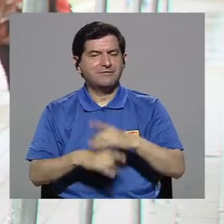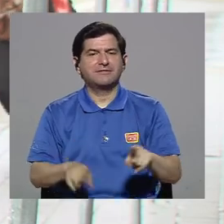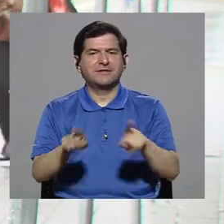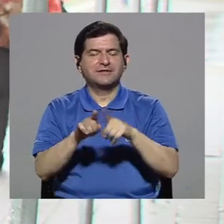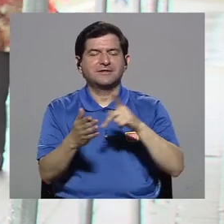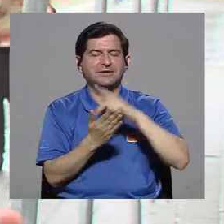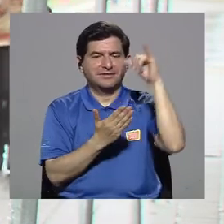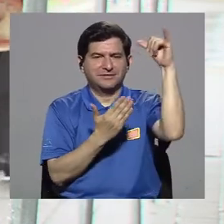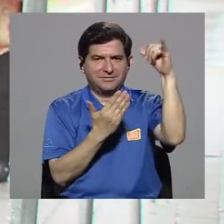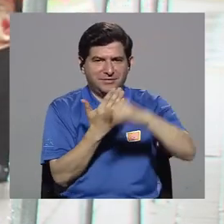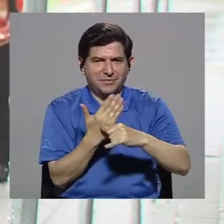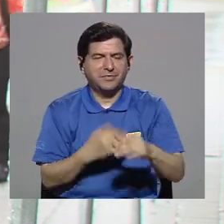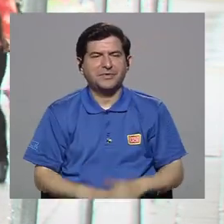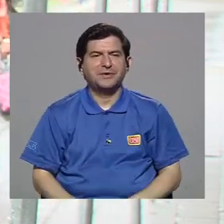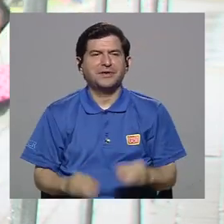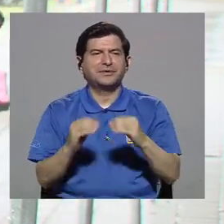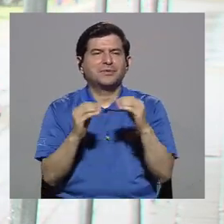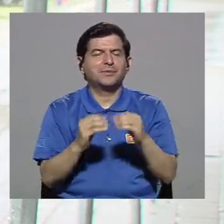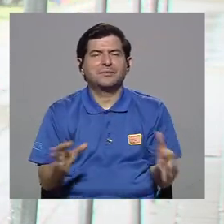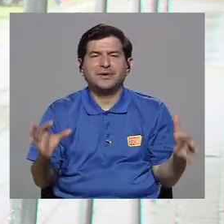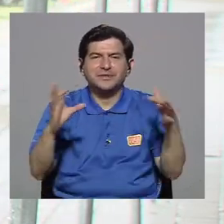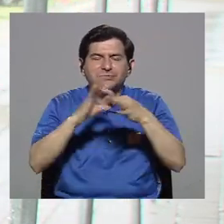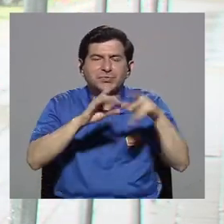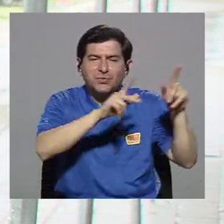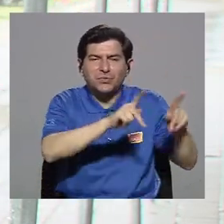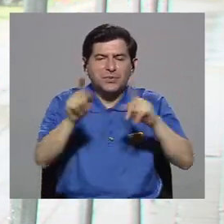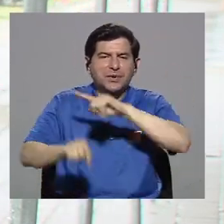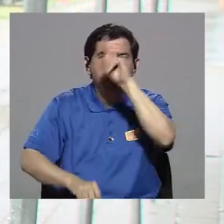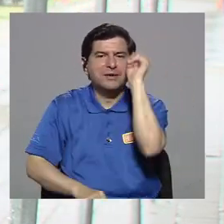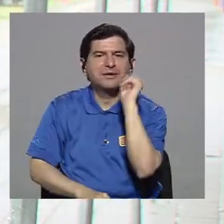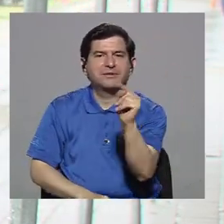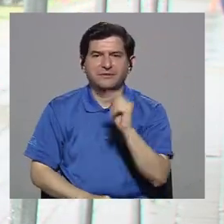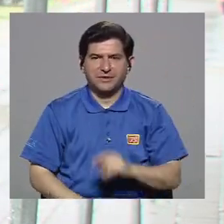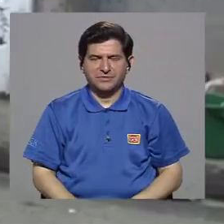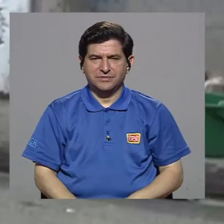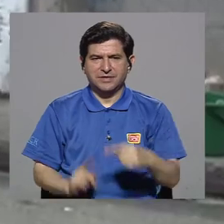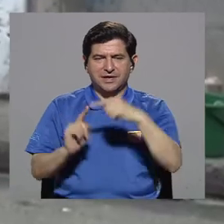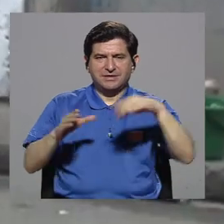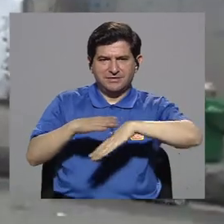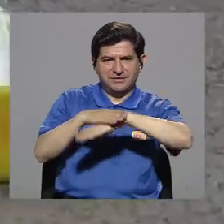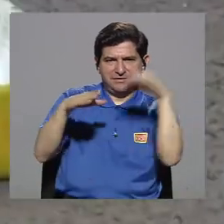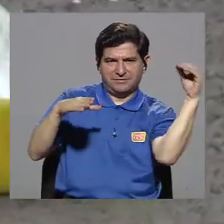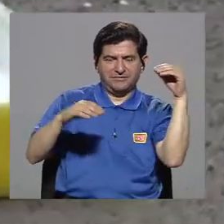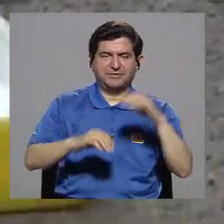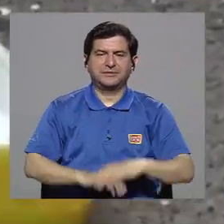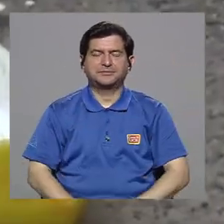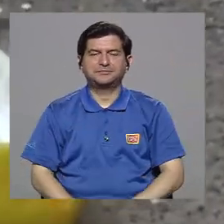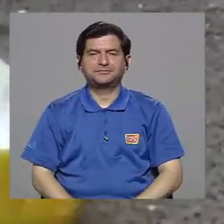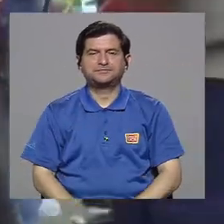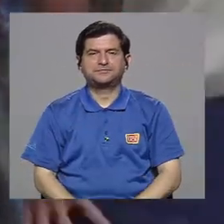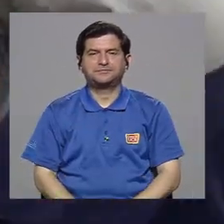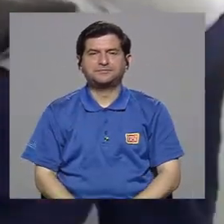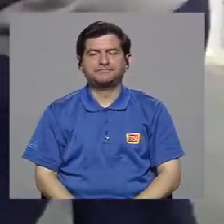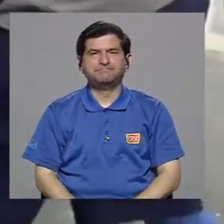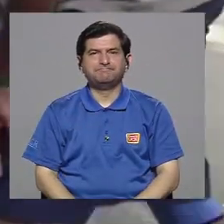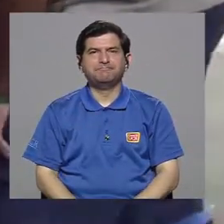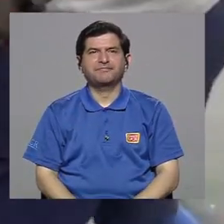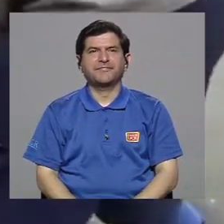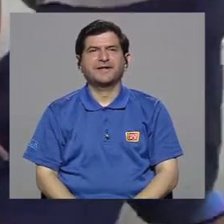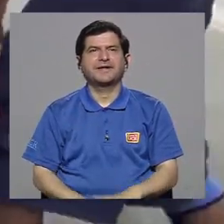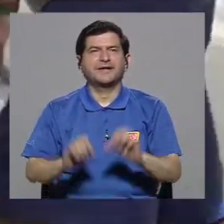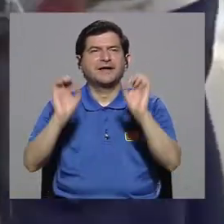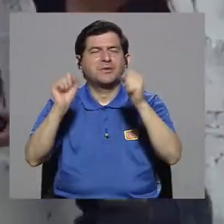proyectos más involucrando a la gente y preguntándoles qué desde afuera. Para poder tener estos